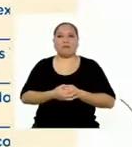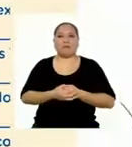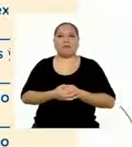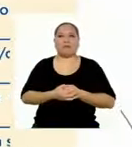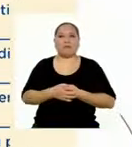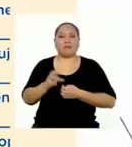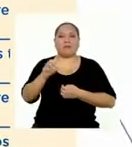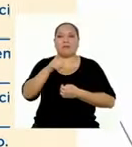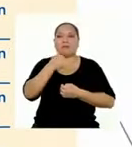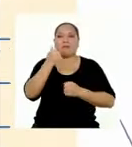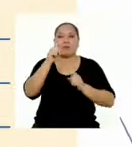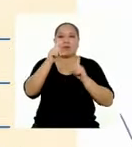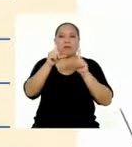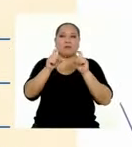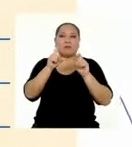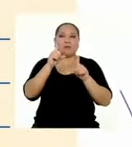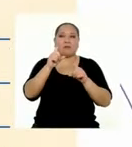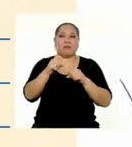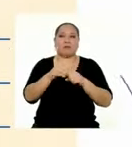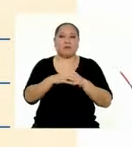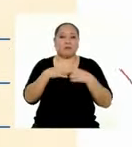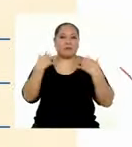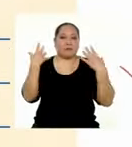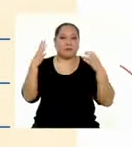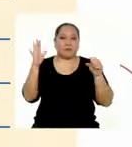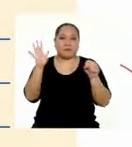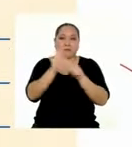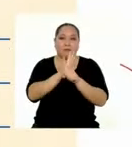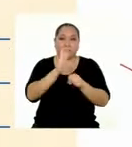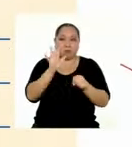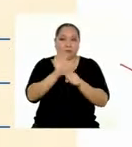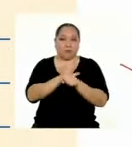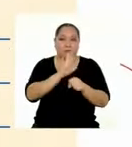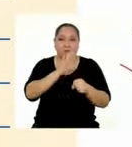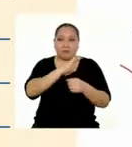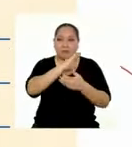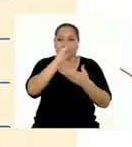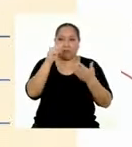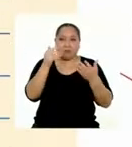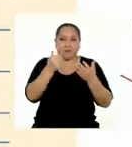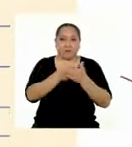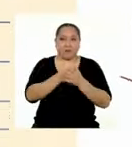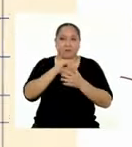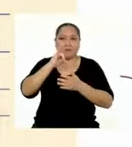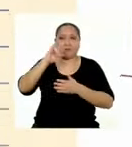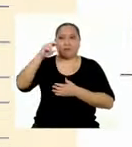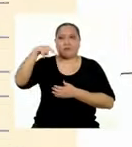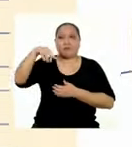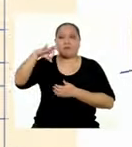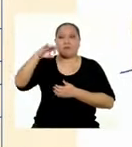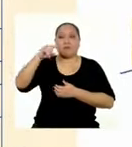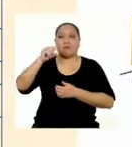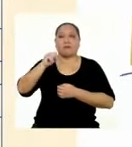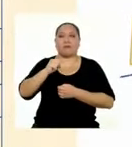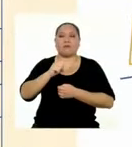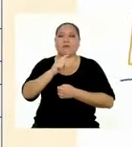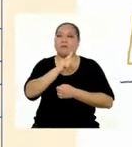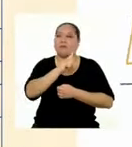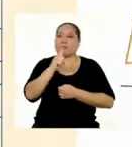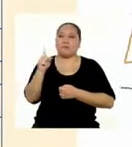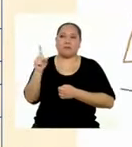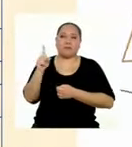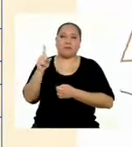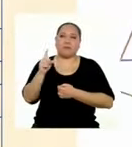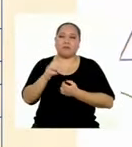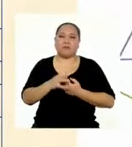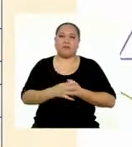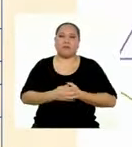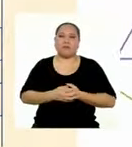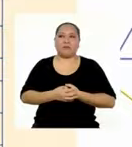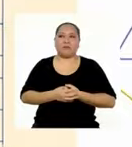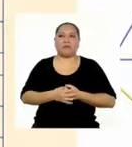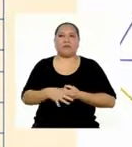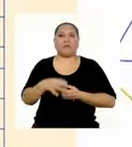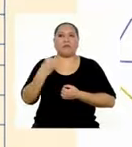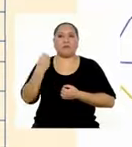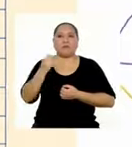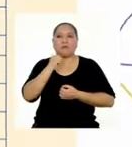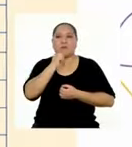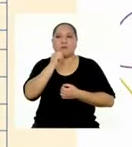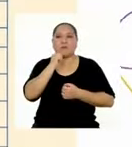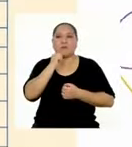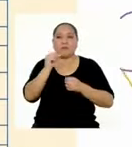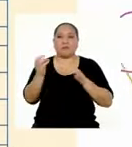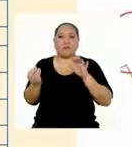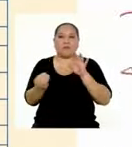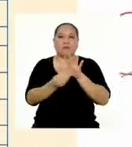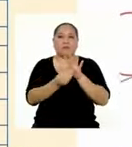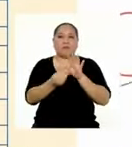a la pregunta de estructura. ¿Cumple con todas las partes de una infografía? La respuesta es no, profesora, porque aún